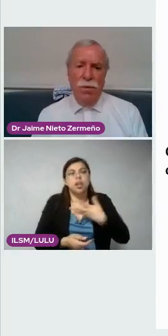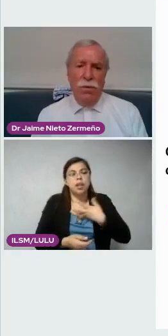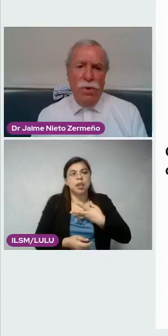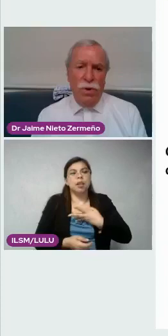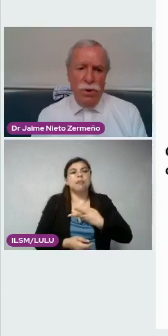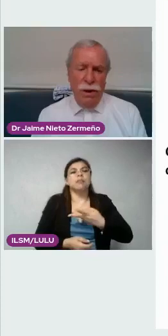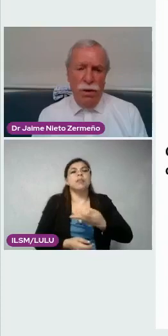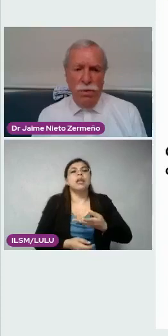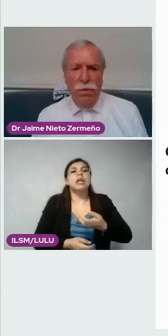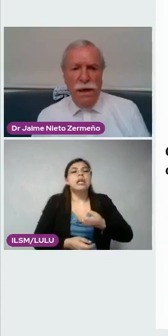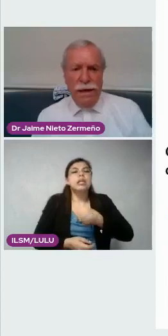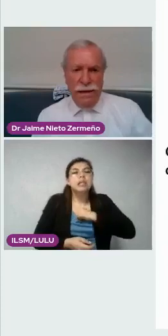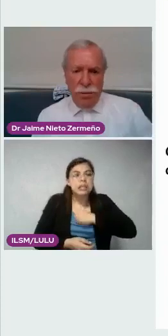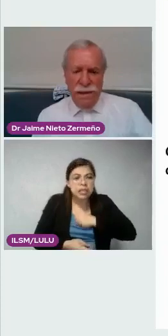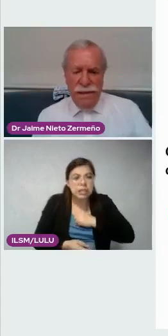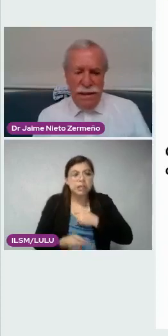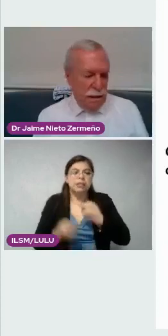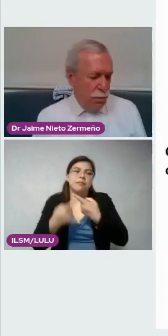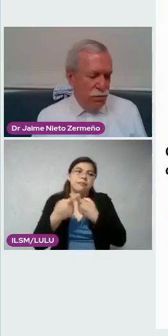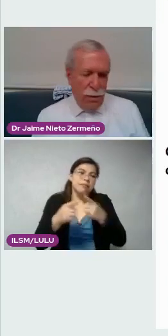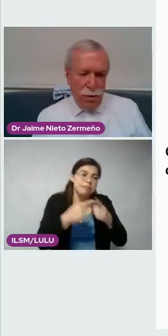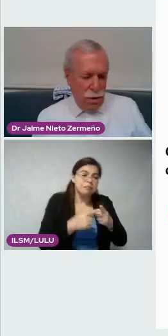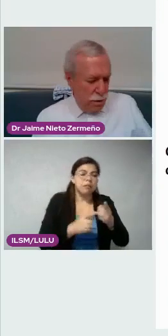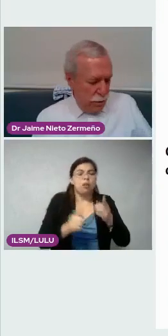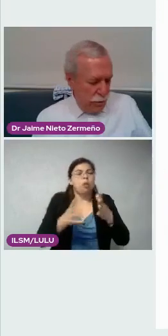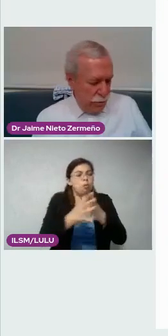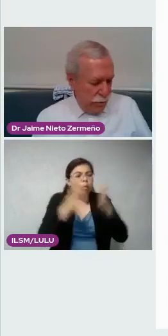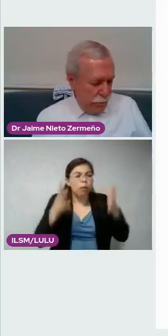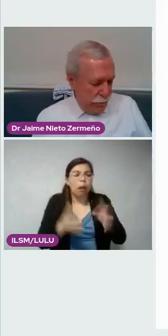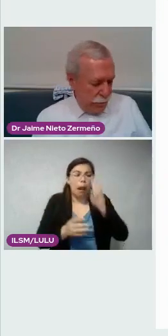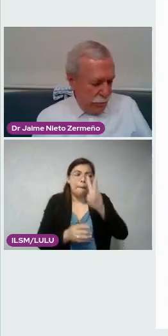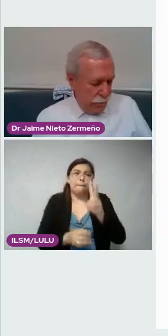un grupo de un gran reto. La siguiente, por favor.